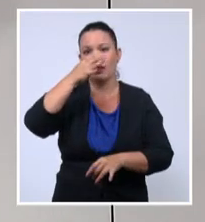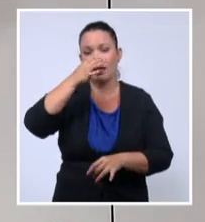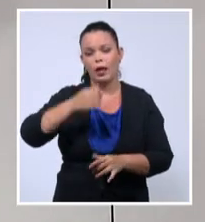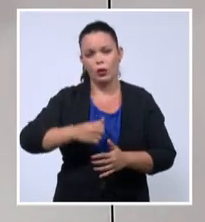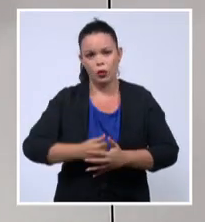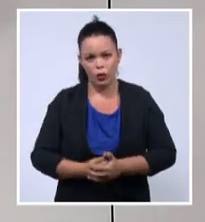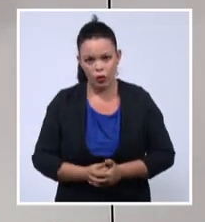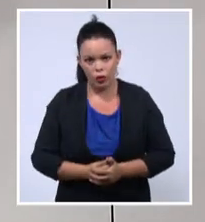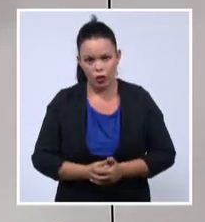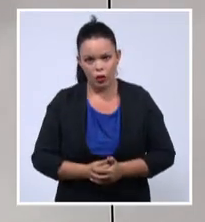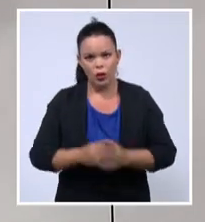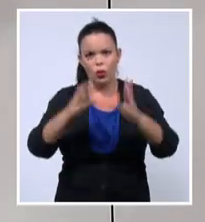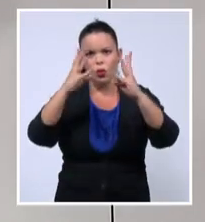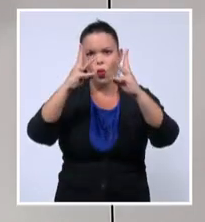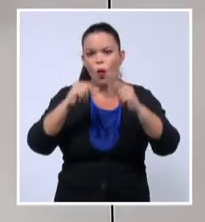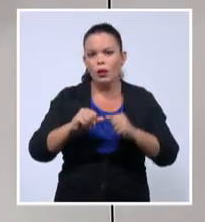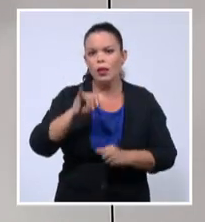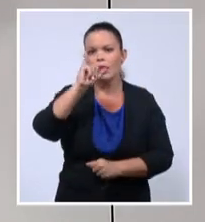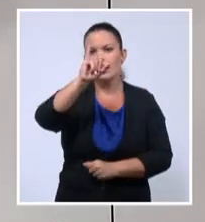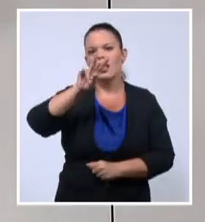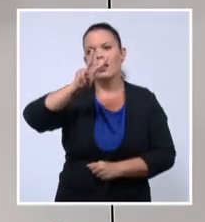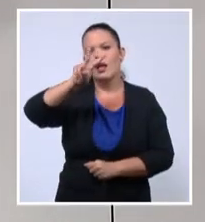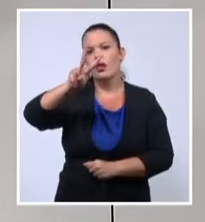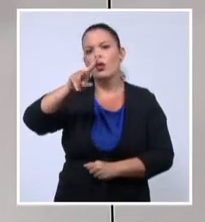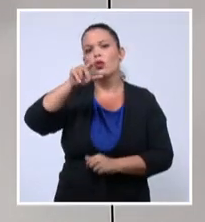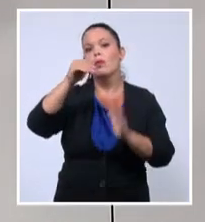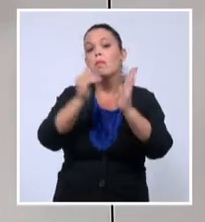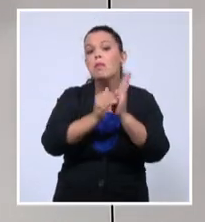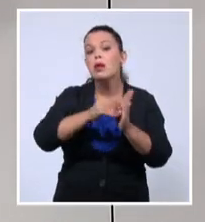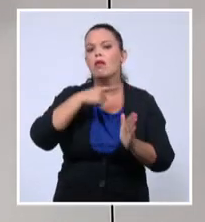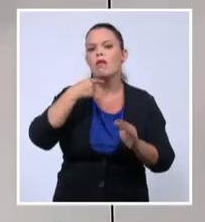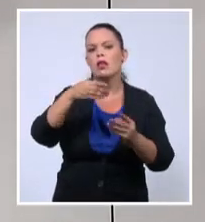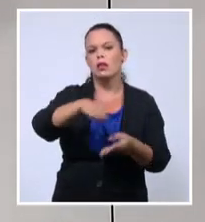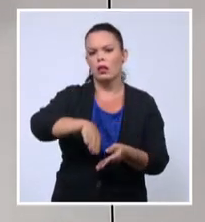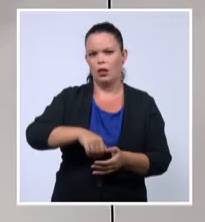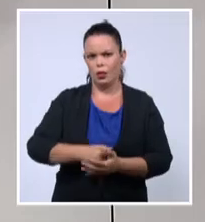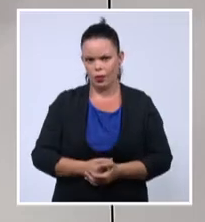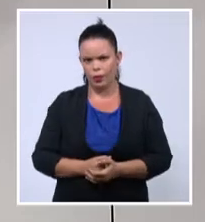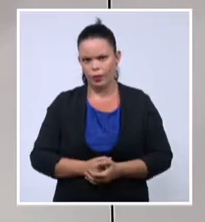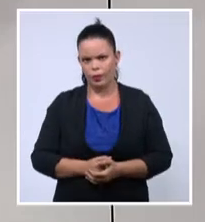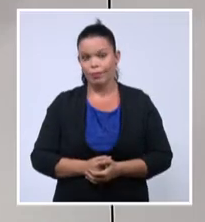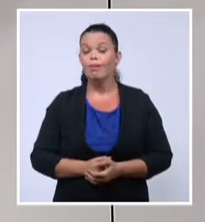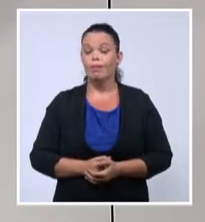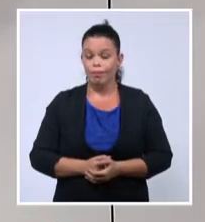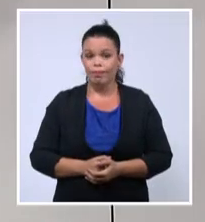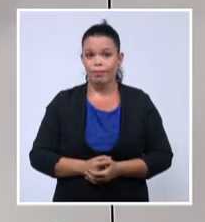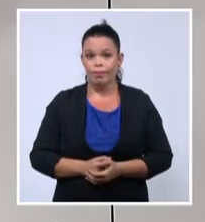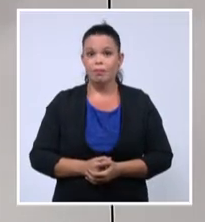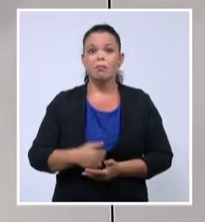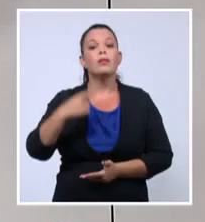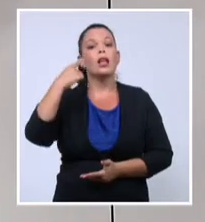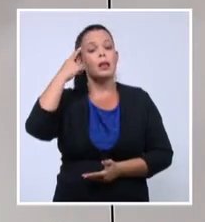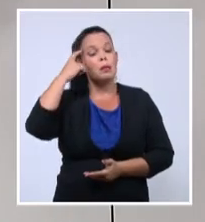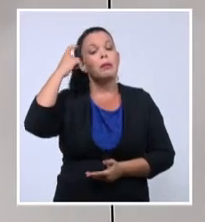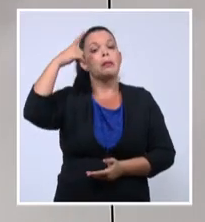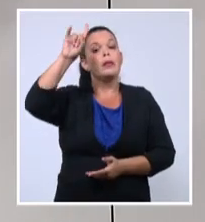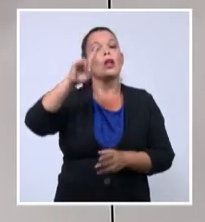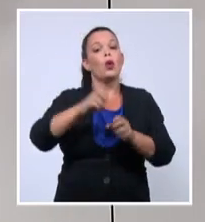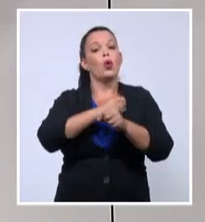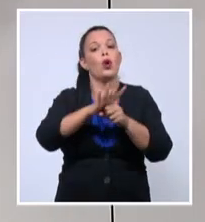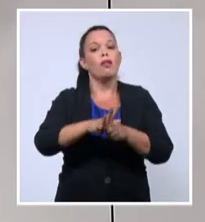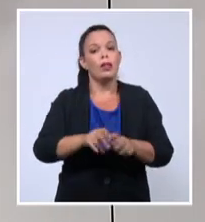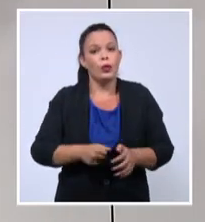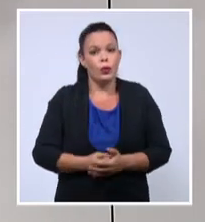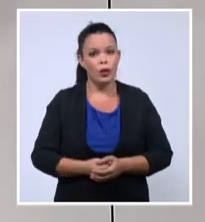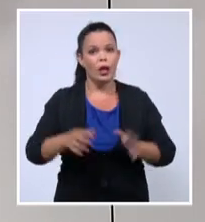mil muertes. La vacuna para la COVID aún no está a la vuelta de la esquina y ya hay cuestionamientos por la distribución que haga